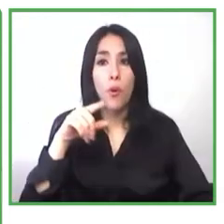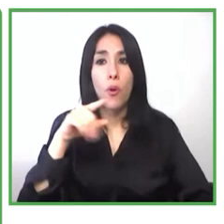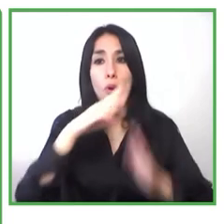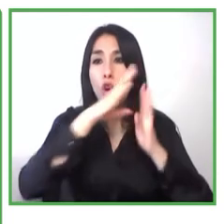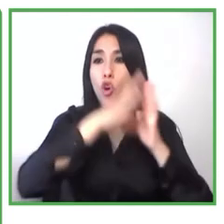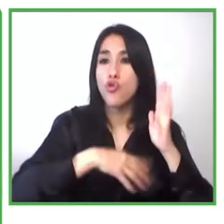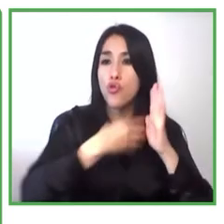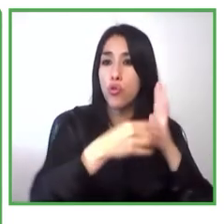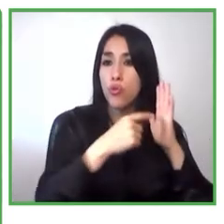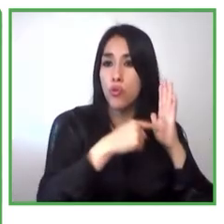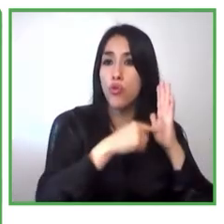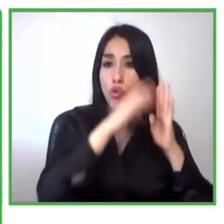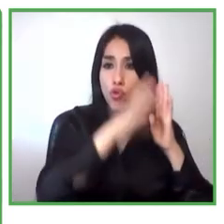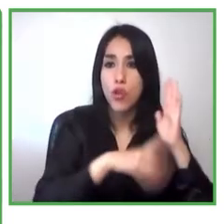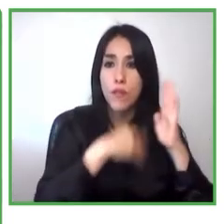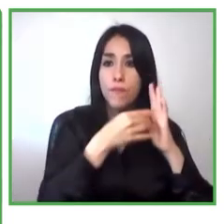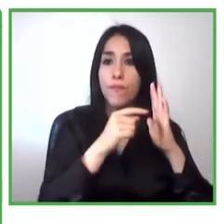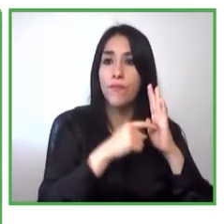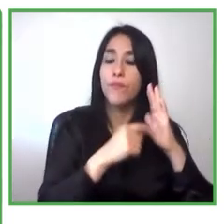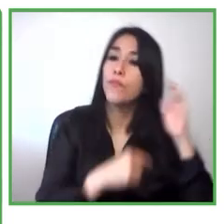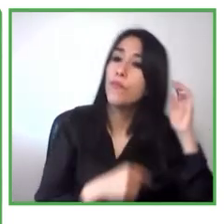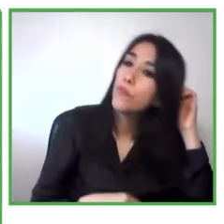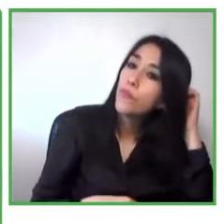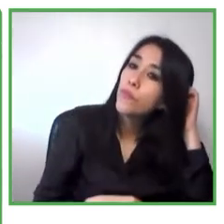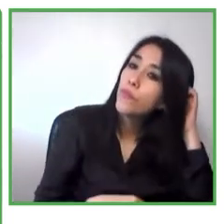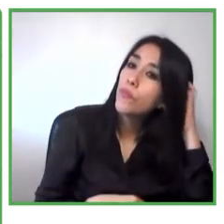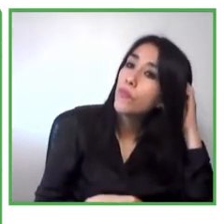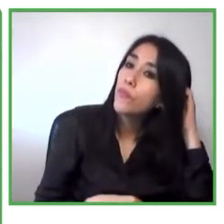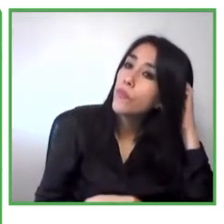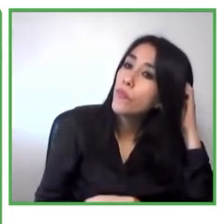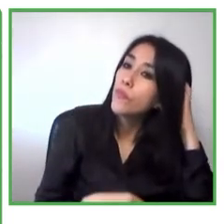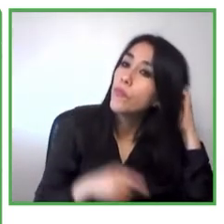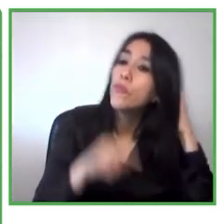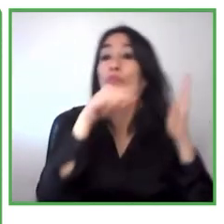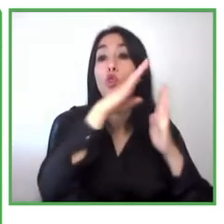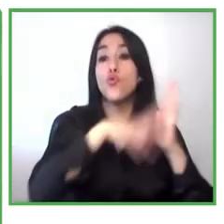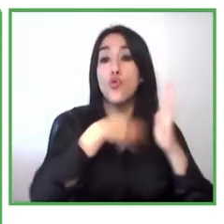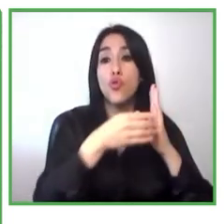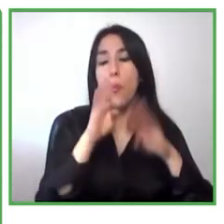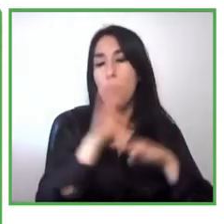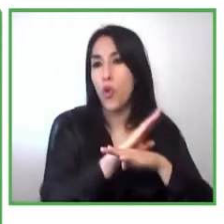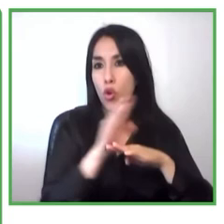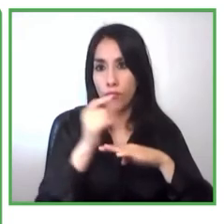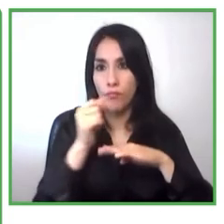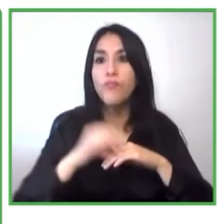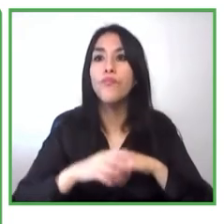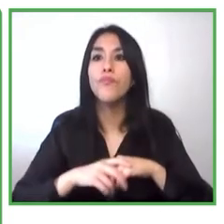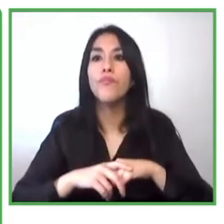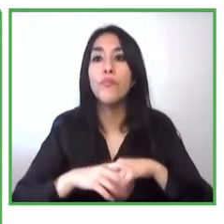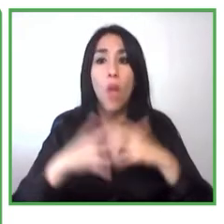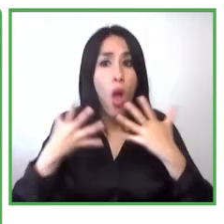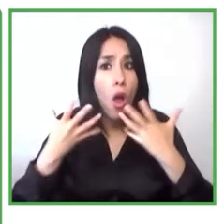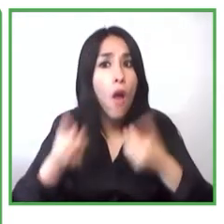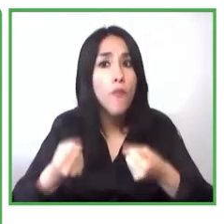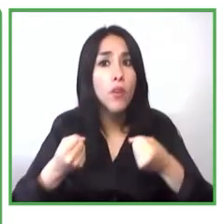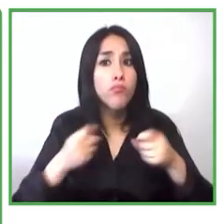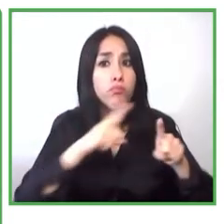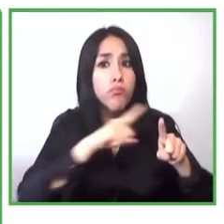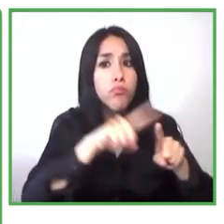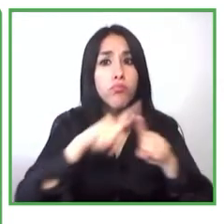personas ciegas en sala ¿cómo les podemos explicar? ¿con qué metodología les podemos enseñar el TAMBA para que ellos puedan